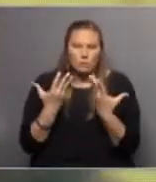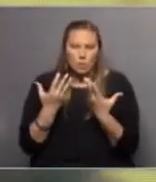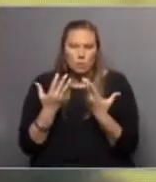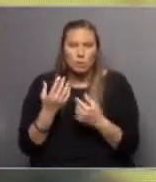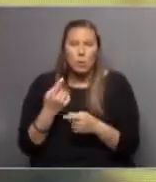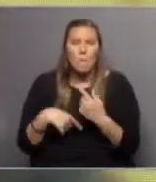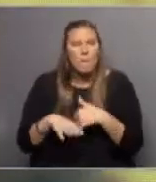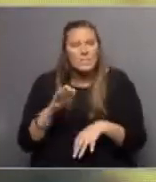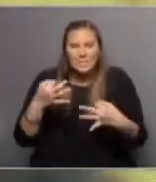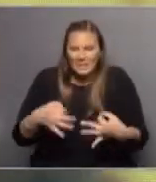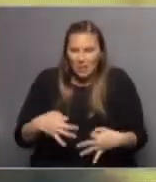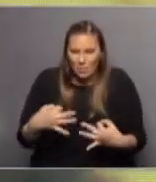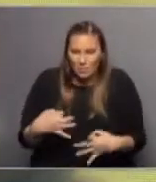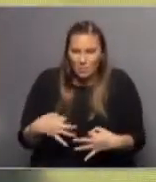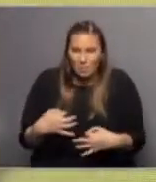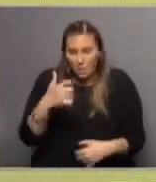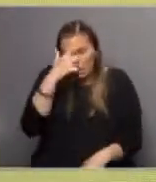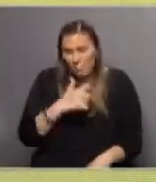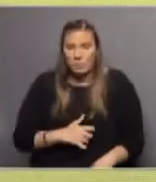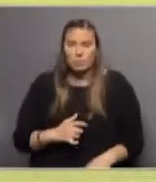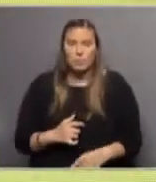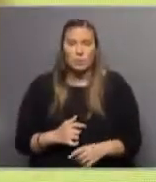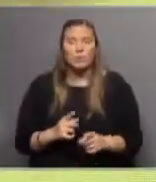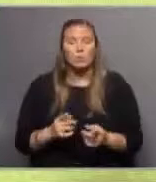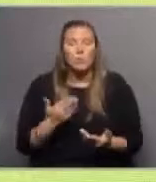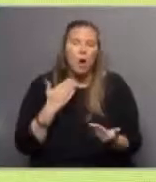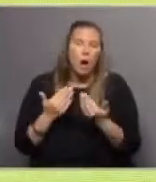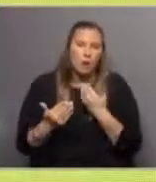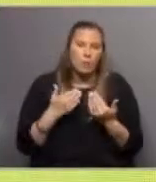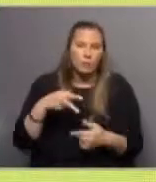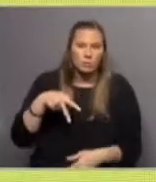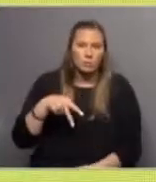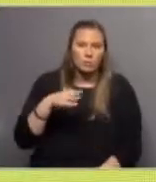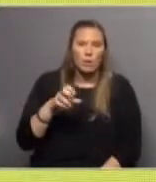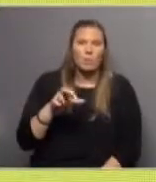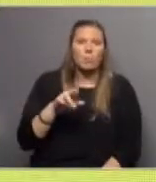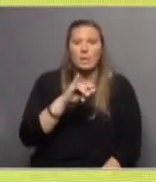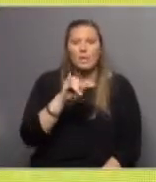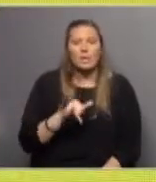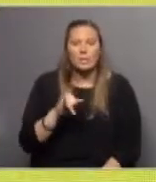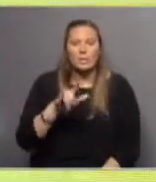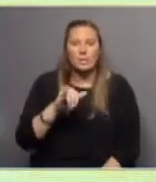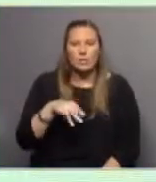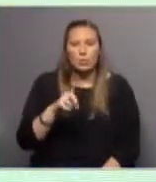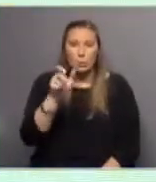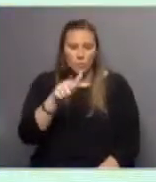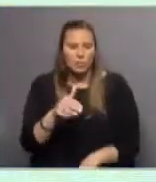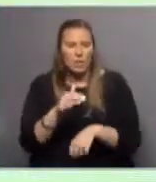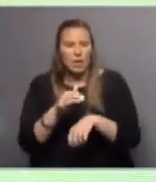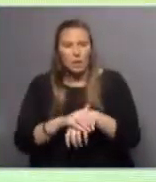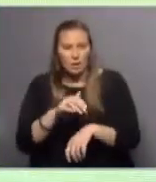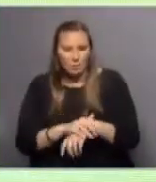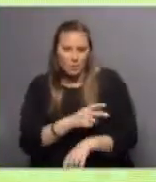seguro justamente para el paciente. Y bueno, estuvimos hablando con Nicolás Pérez Lindo, que es el encargado de aquí de